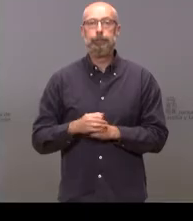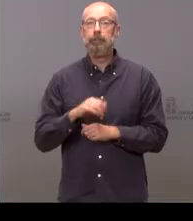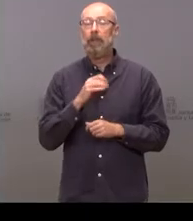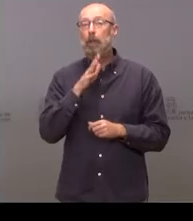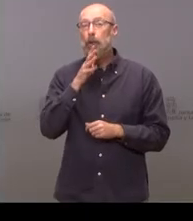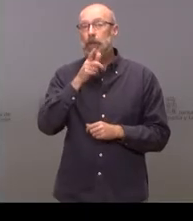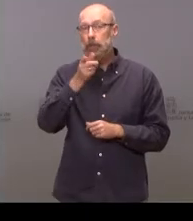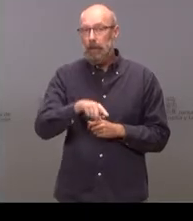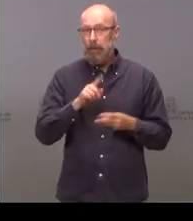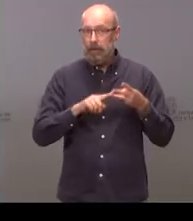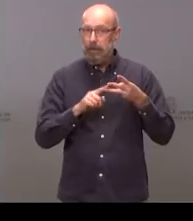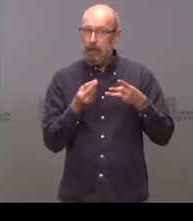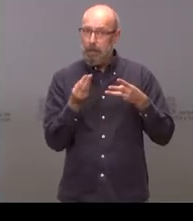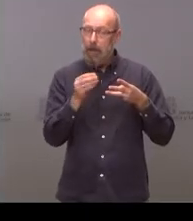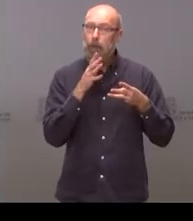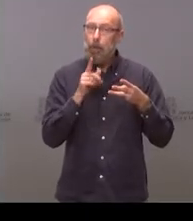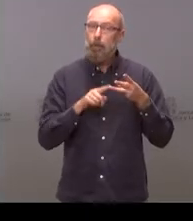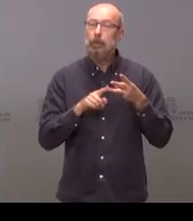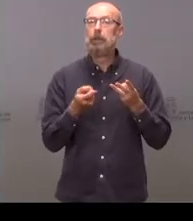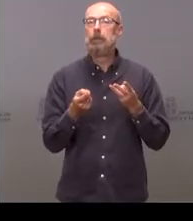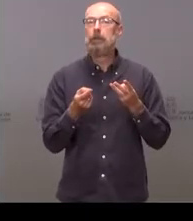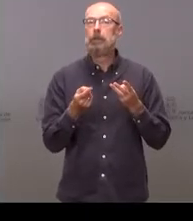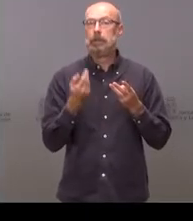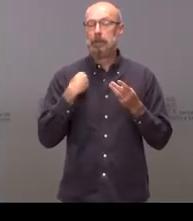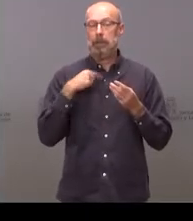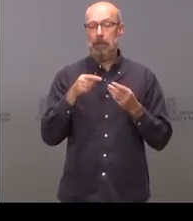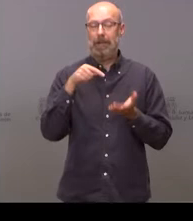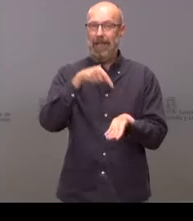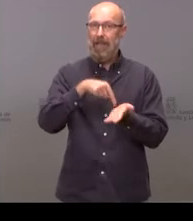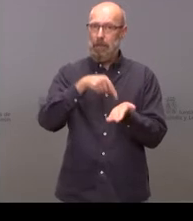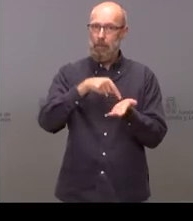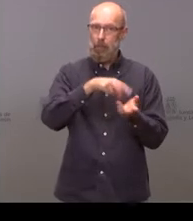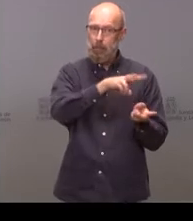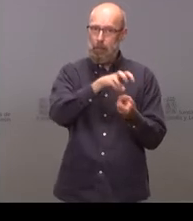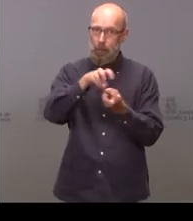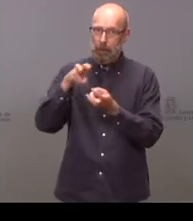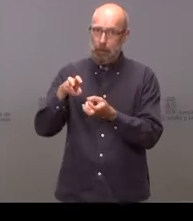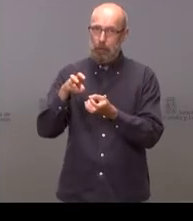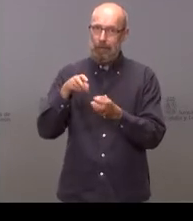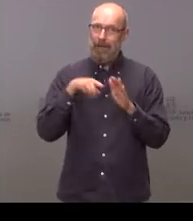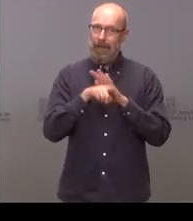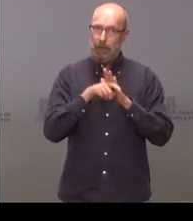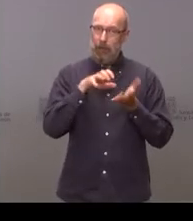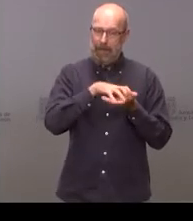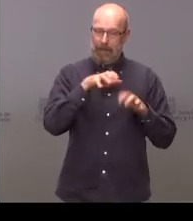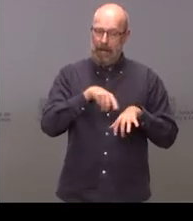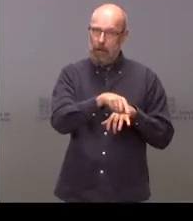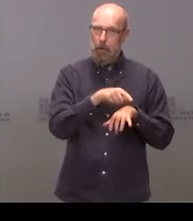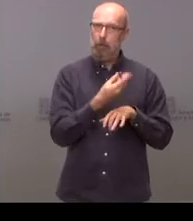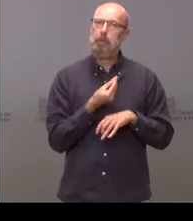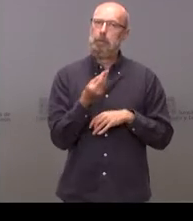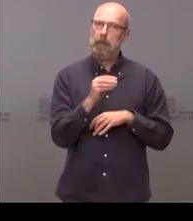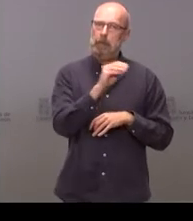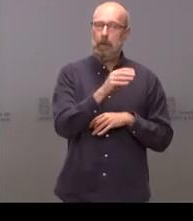sería la evolución de la recaudación impositiva de los tributos que gestiona la comunidad autónoma, que